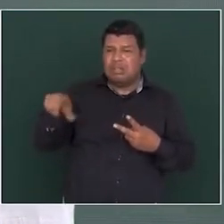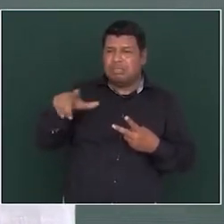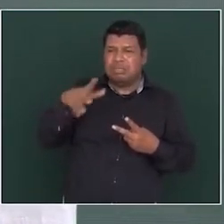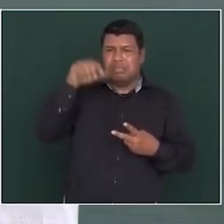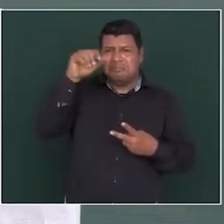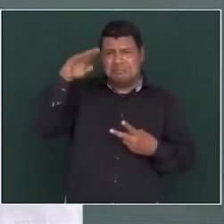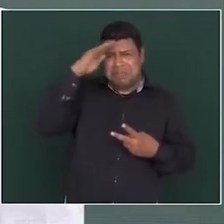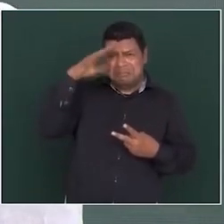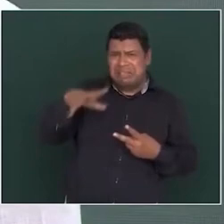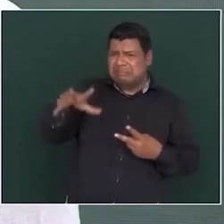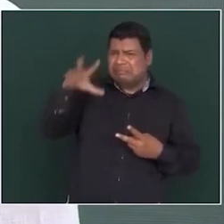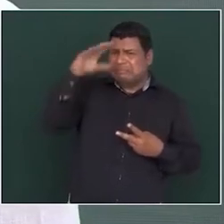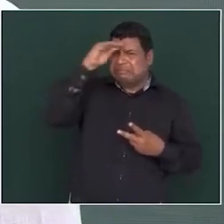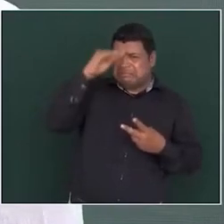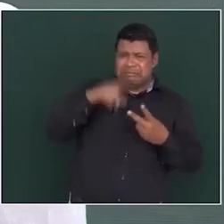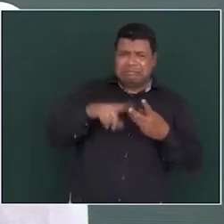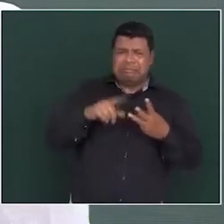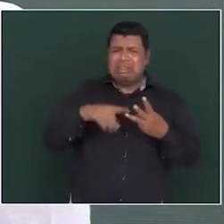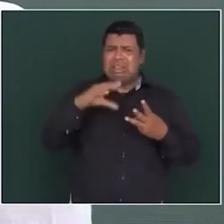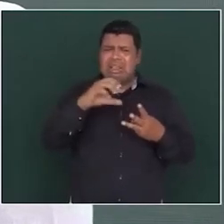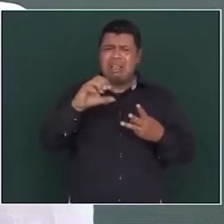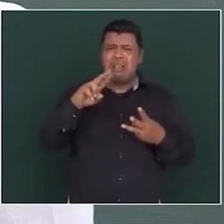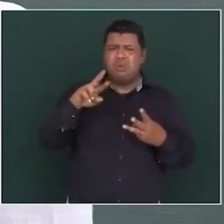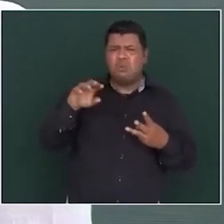como piensa Krause ¿cómo